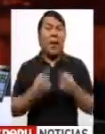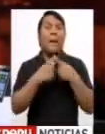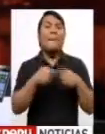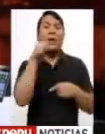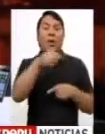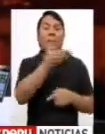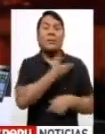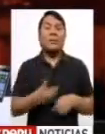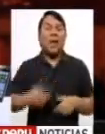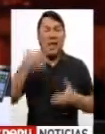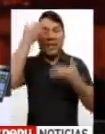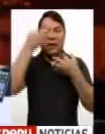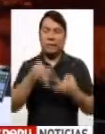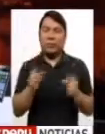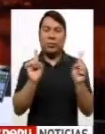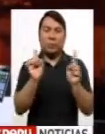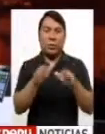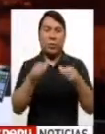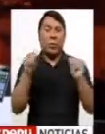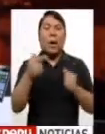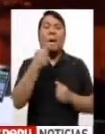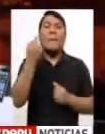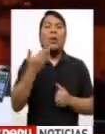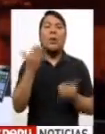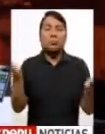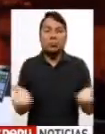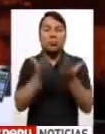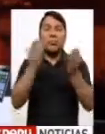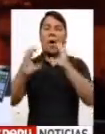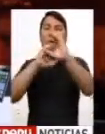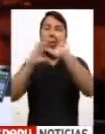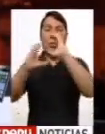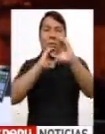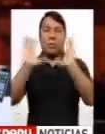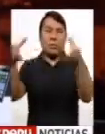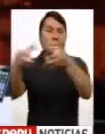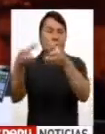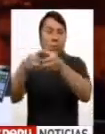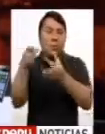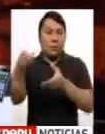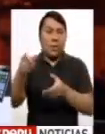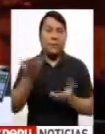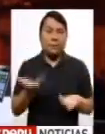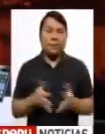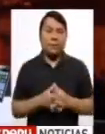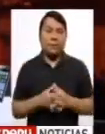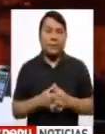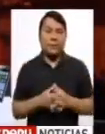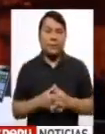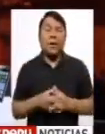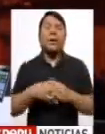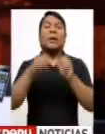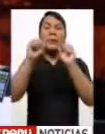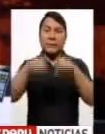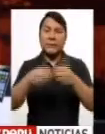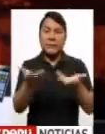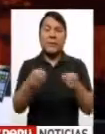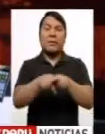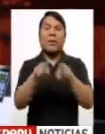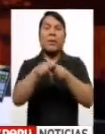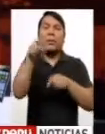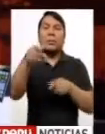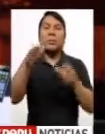llama más bien al diálogo nacional y a la reflexión. Yo creo que eso es lo que tenemos que tomar en cuenta. Claro. Además, el llamado a la